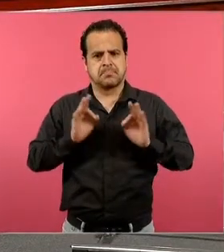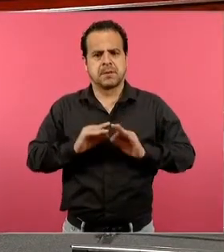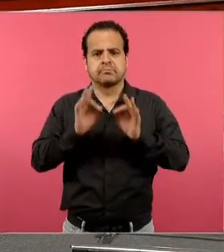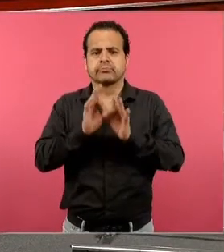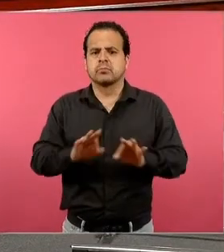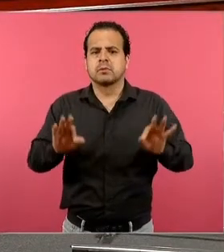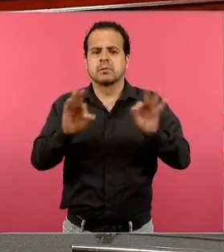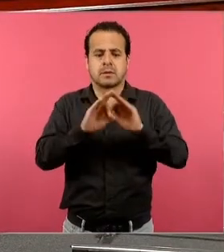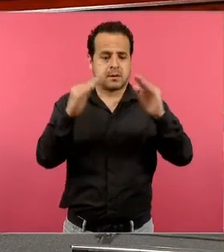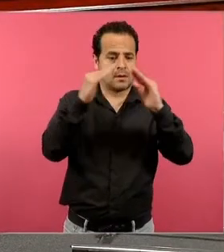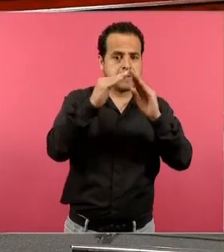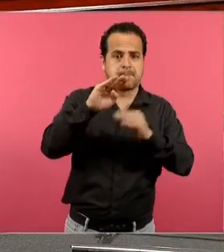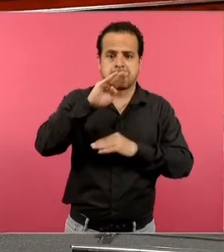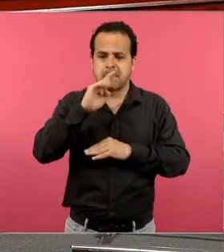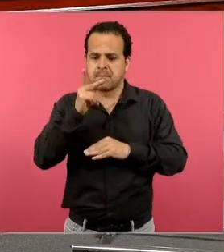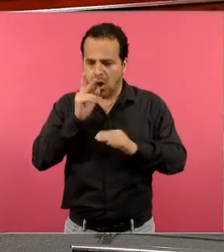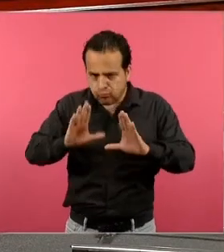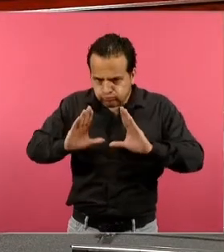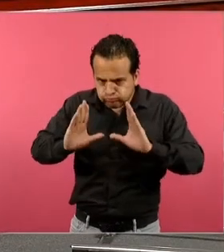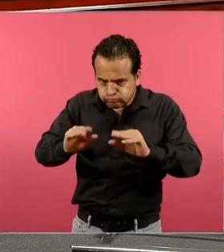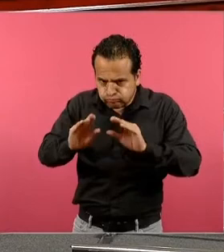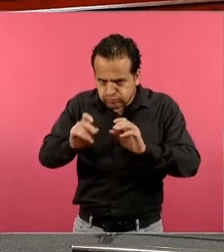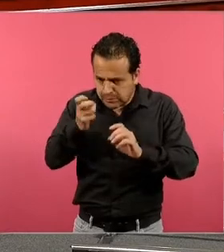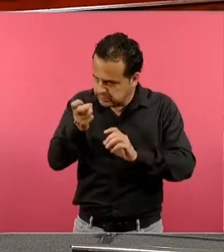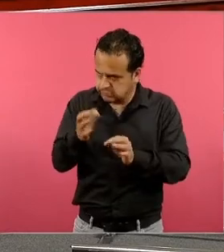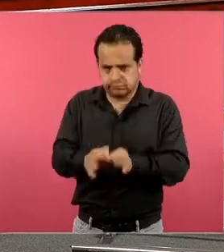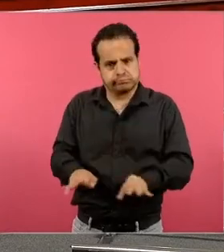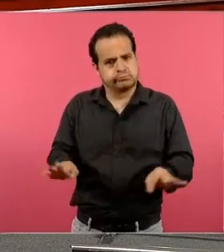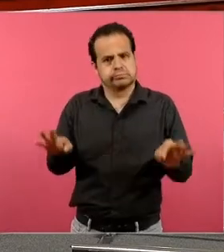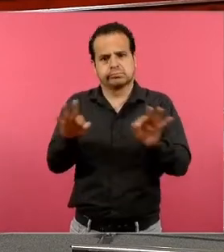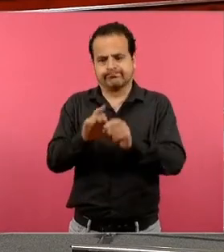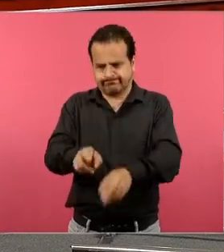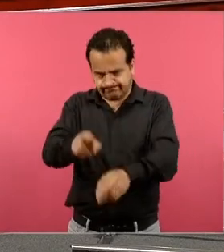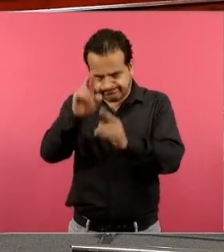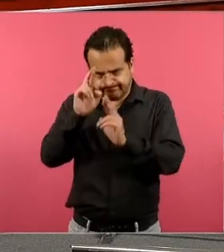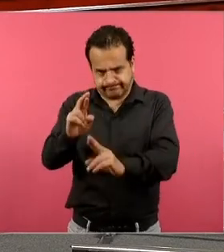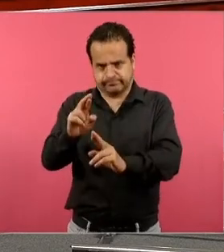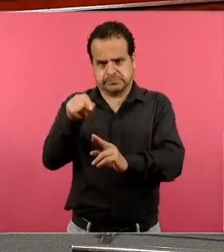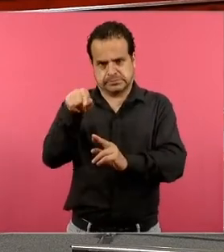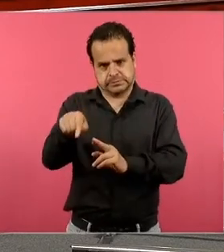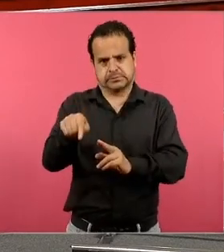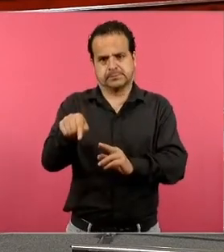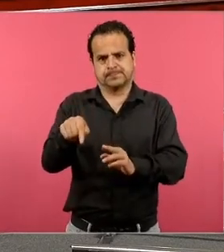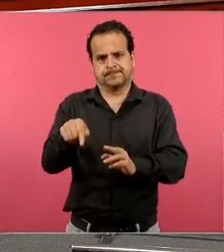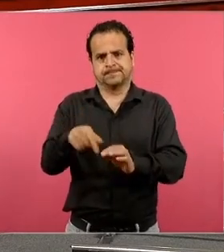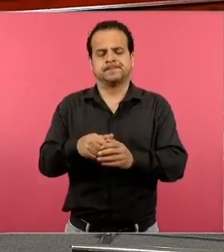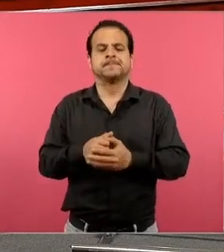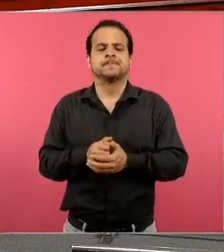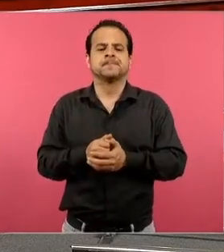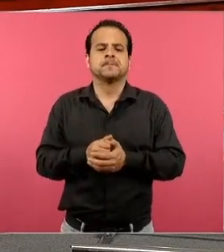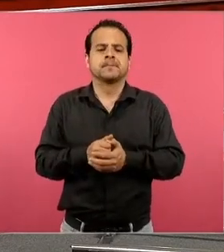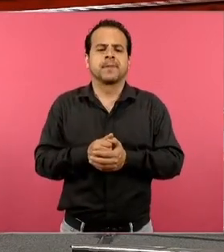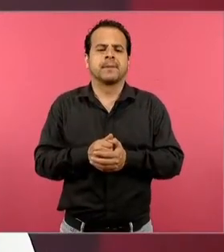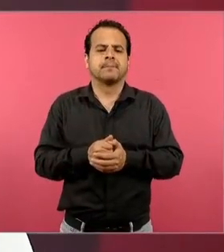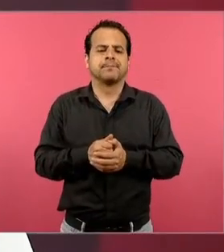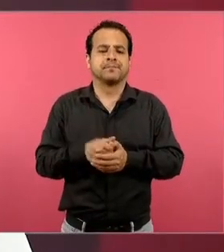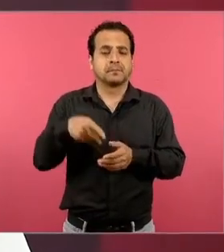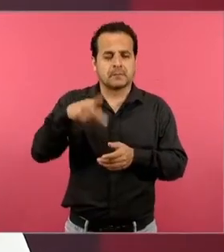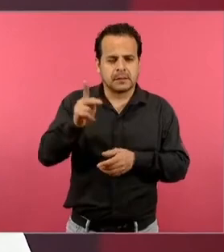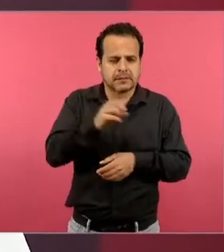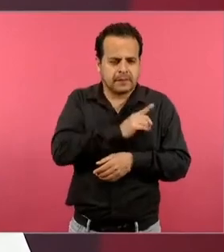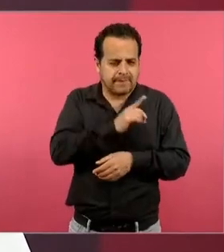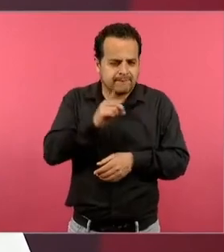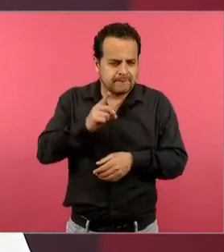hijos y respetamos siempre la primera idea que se da y siempre y cuando sea una cuestión que no